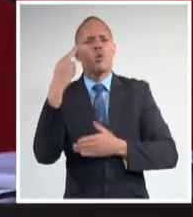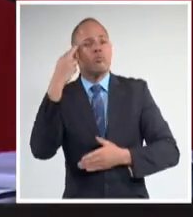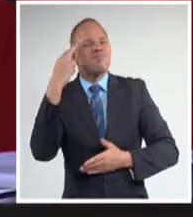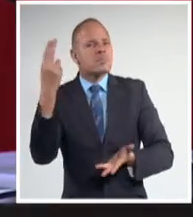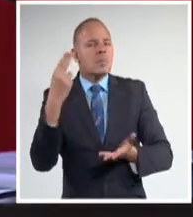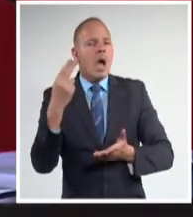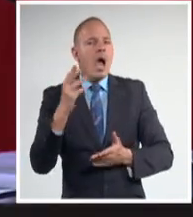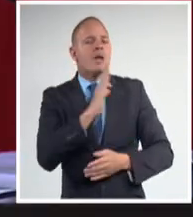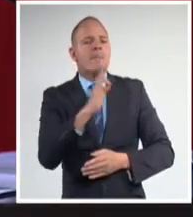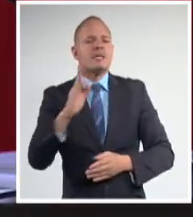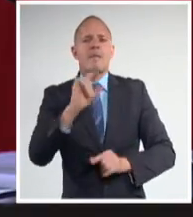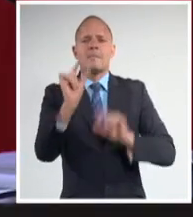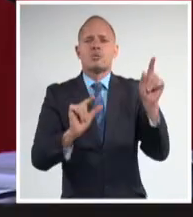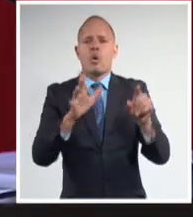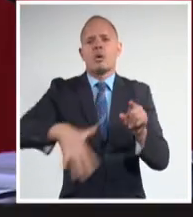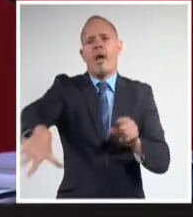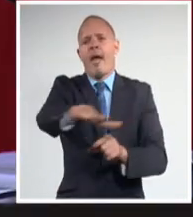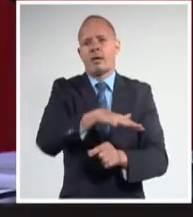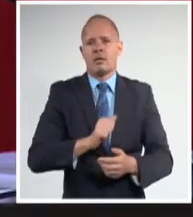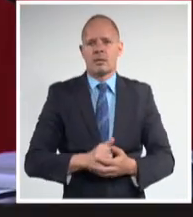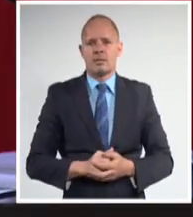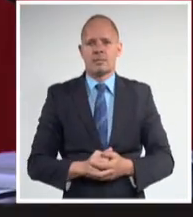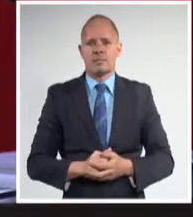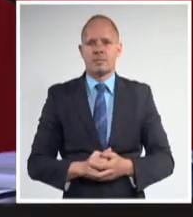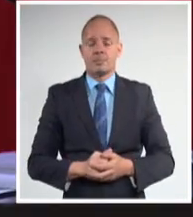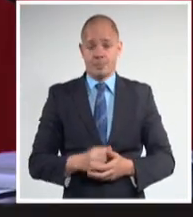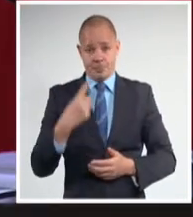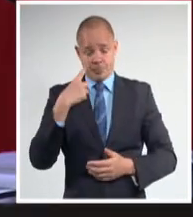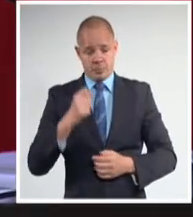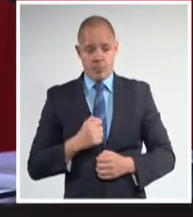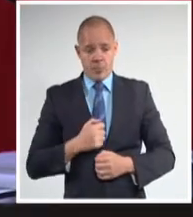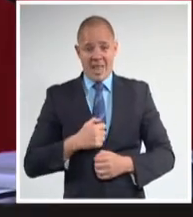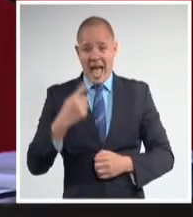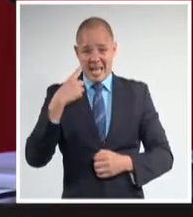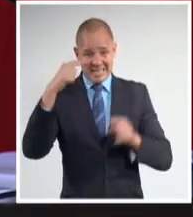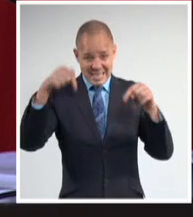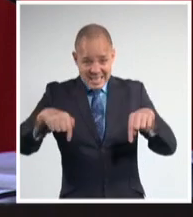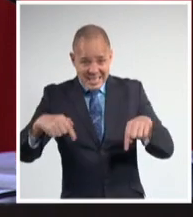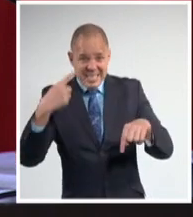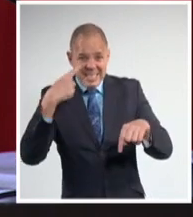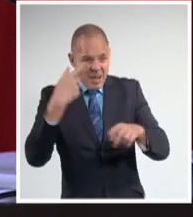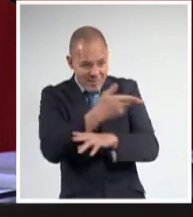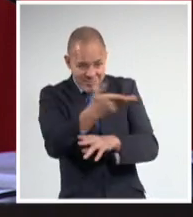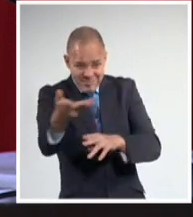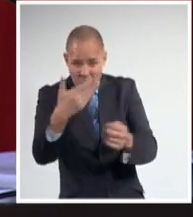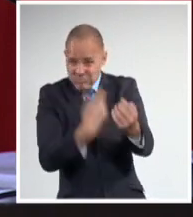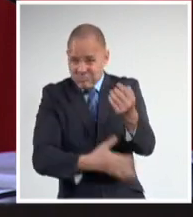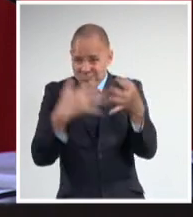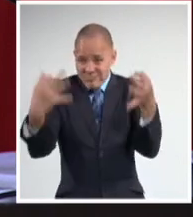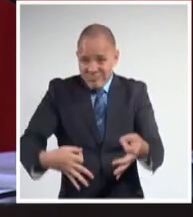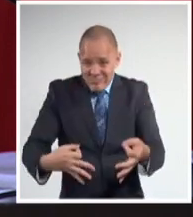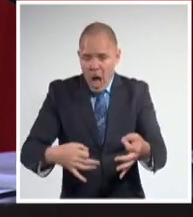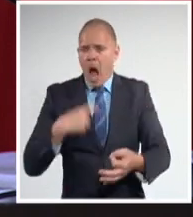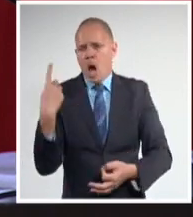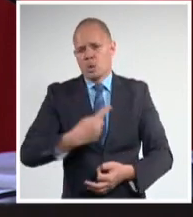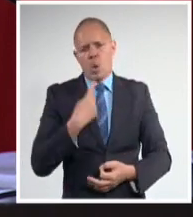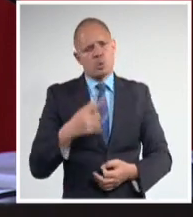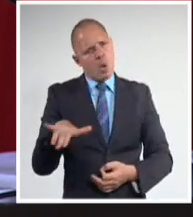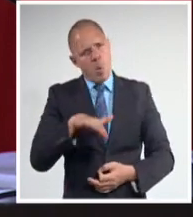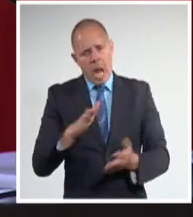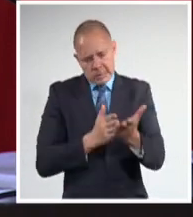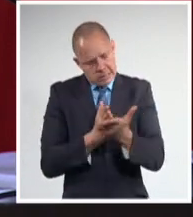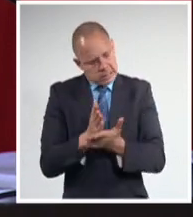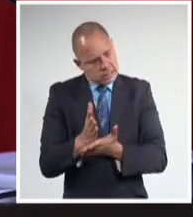futuro. Aquí en la Cuba real, los cubanos continuamos avanzando con un paso firme hacia el futuro